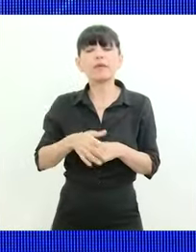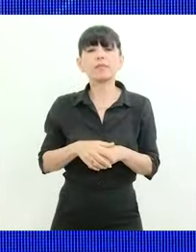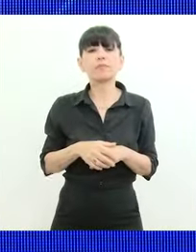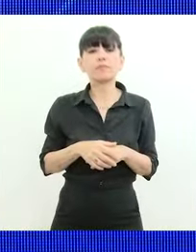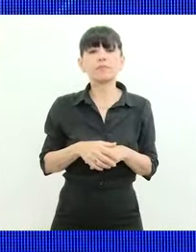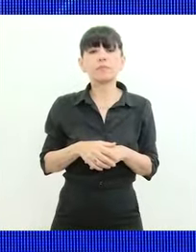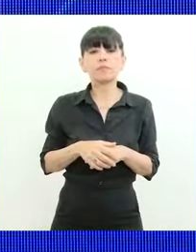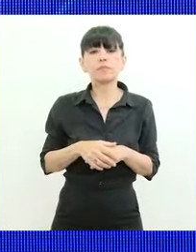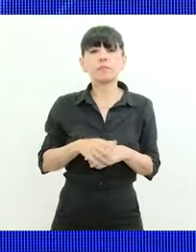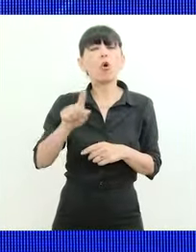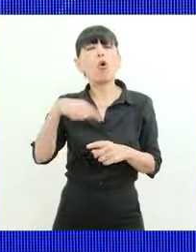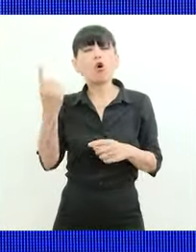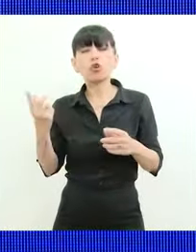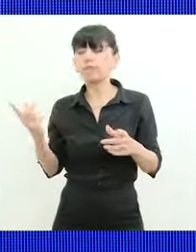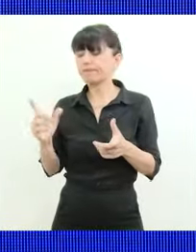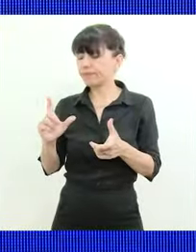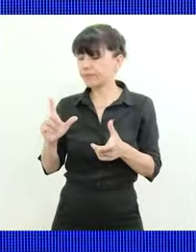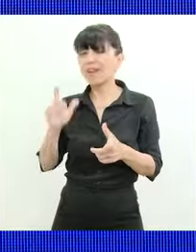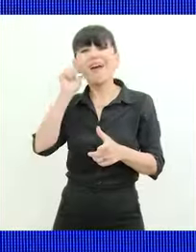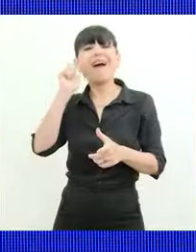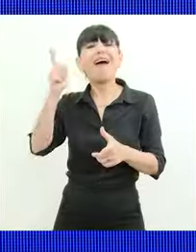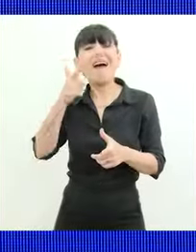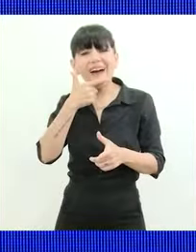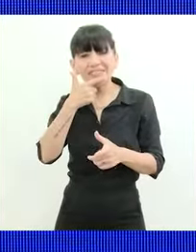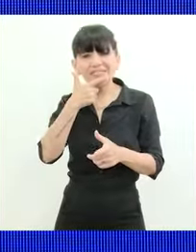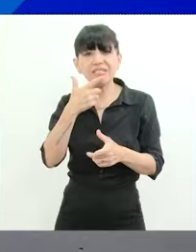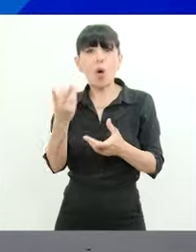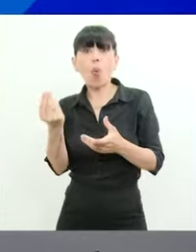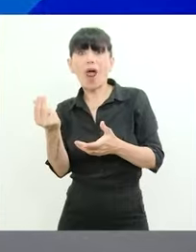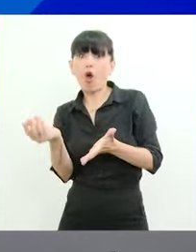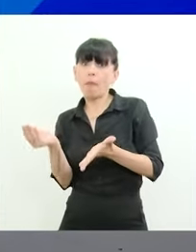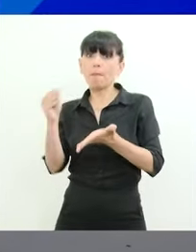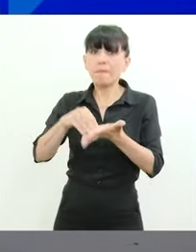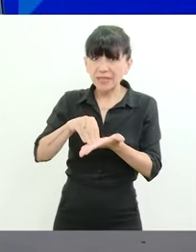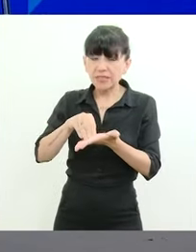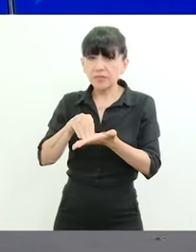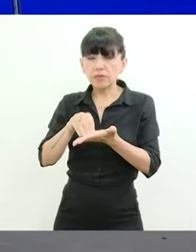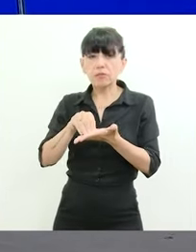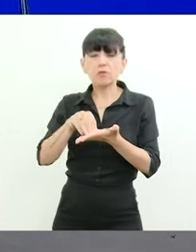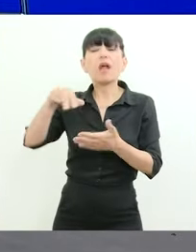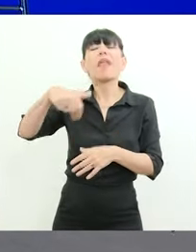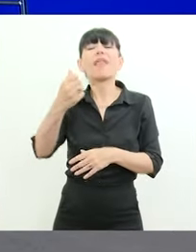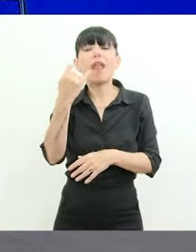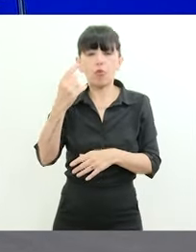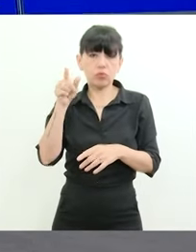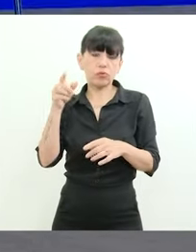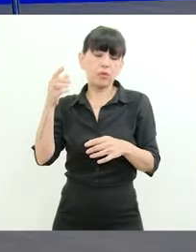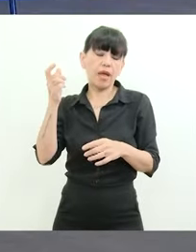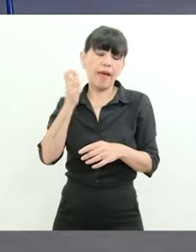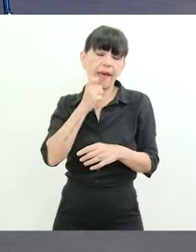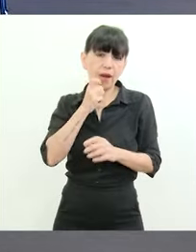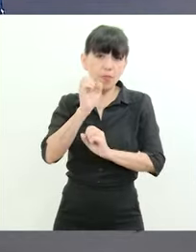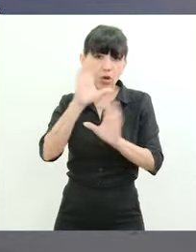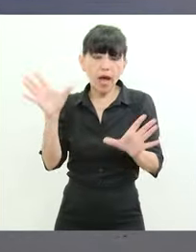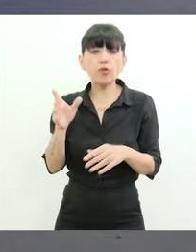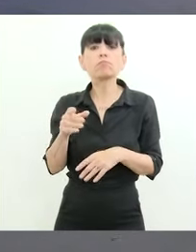sustitutos de gas con valor agregado, Dow es el mejor ejemplo, de alguna